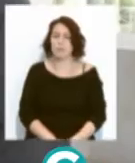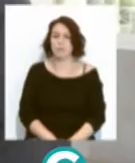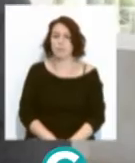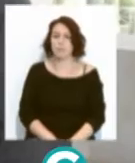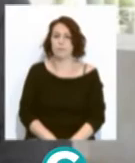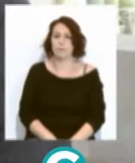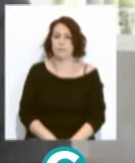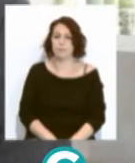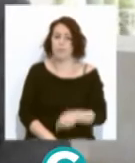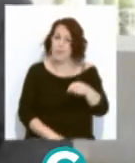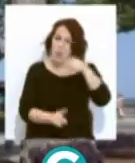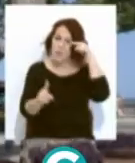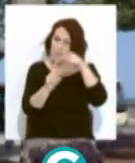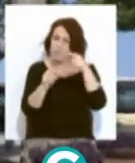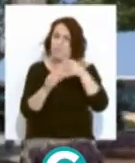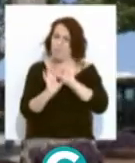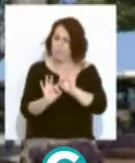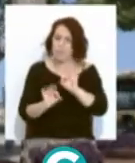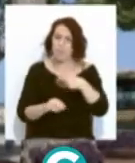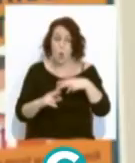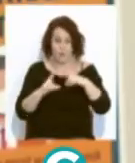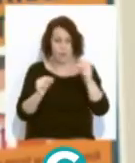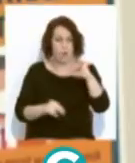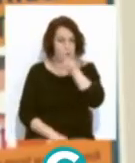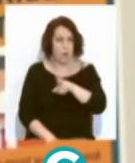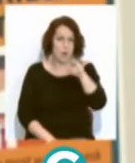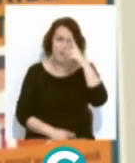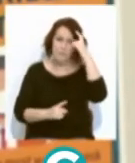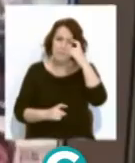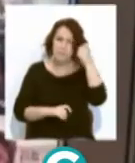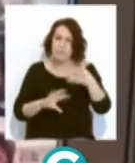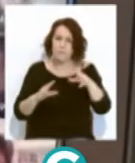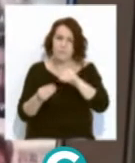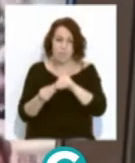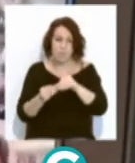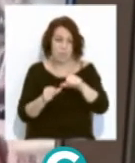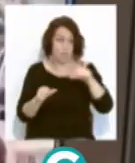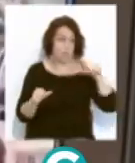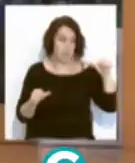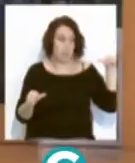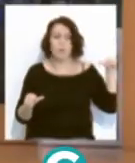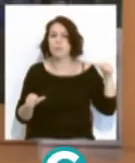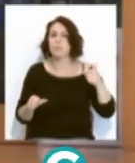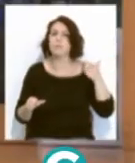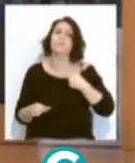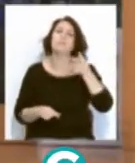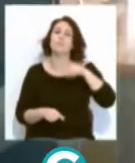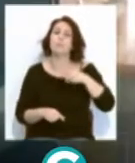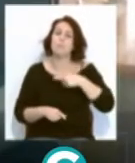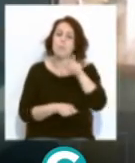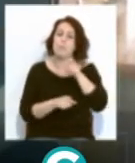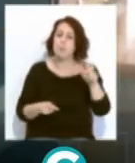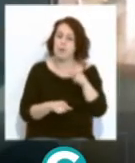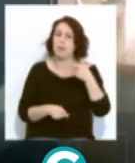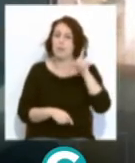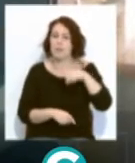que es el objetivo. Desde la UCA han insistido en el esfuerzo de adaptación que se viene realizando en todo este tiempo, tanto del personal y